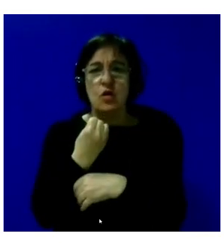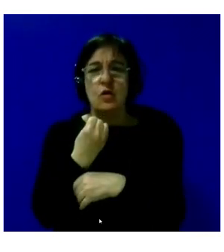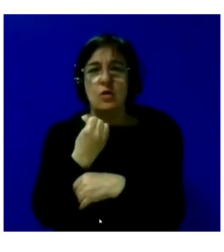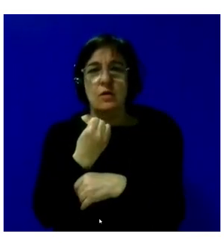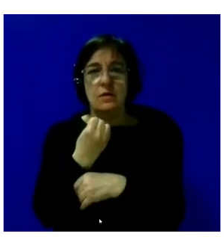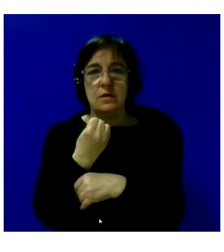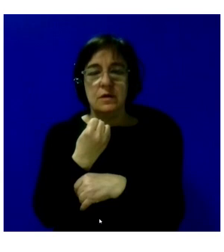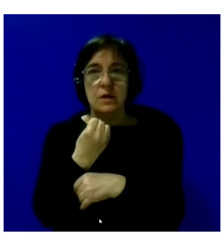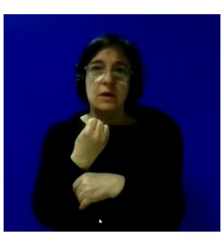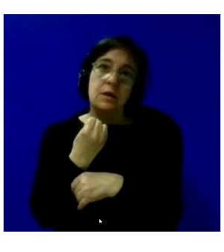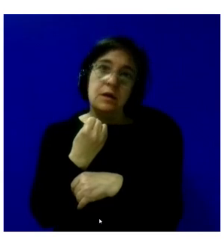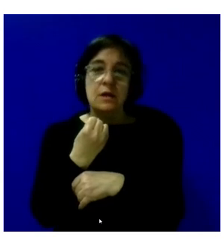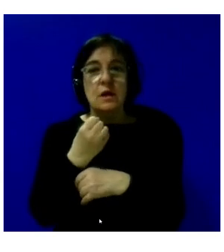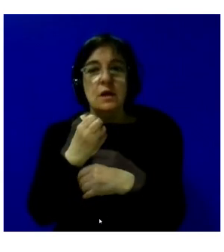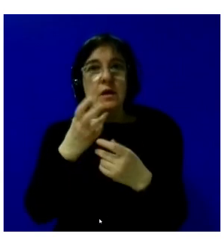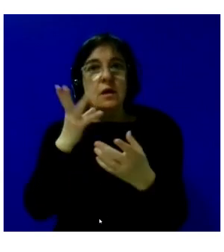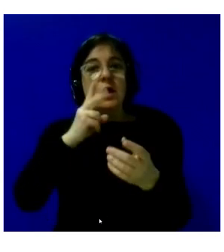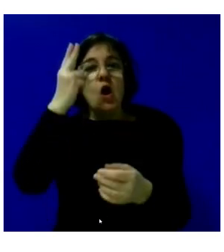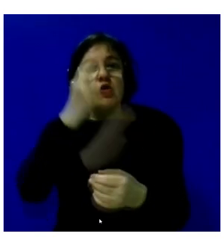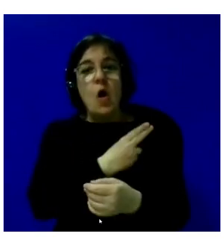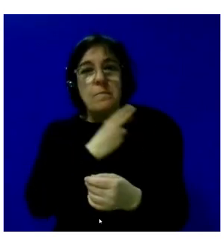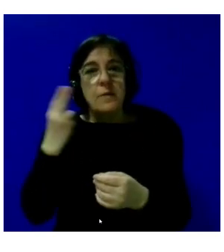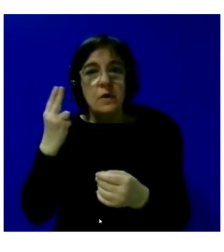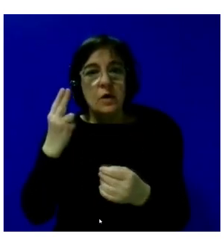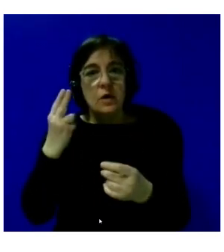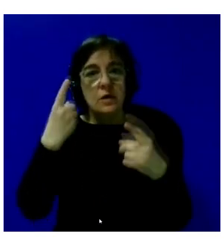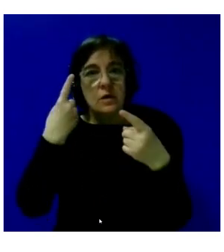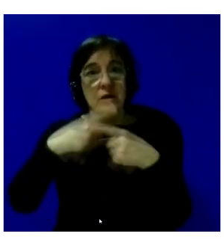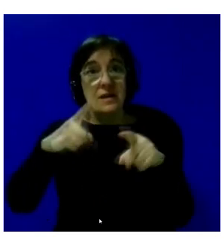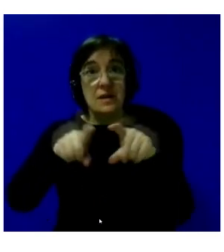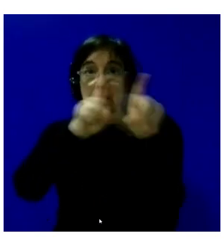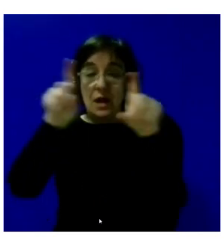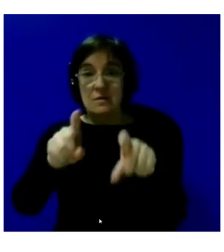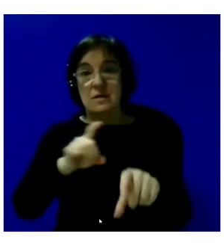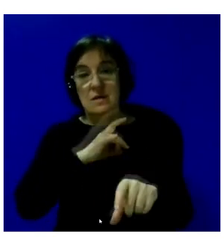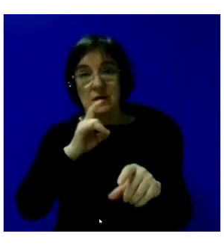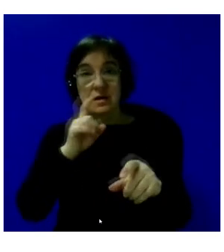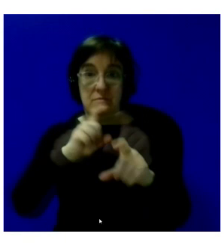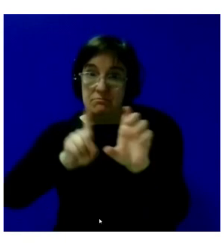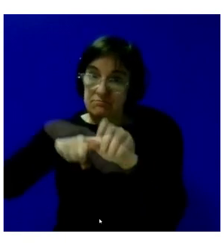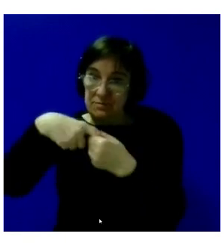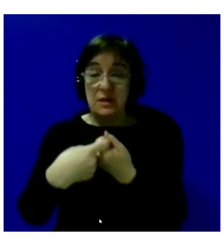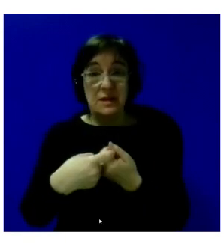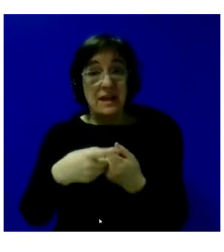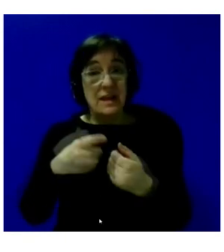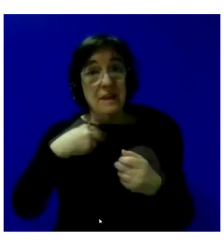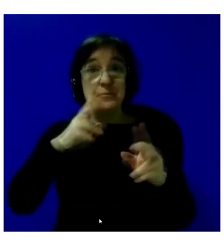de alguna manera, el compromiso de distintos agentes. Y Retoma tu vida tiene esa